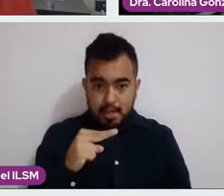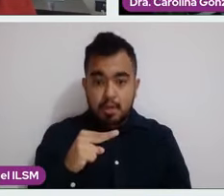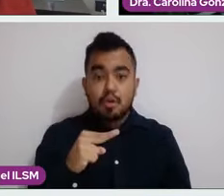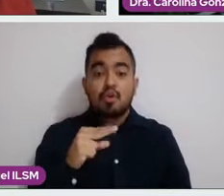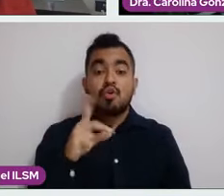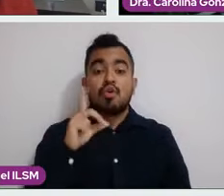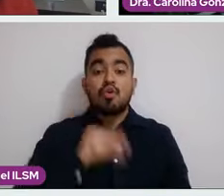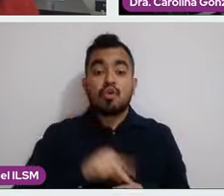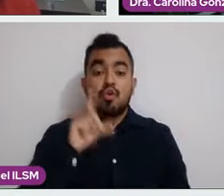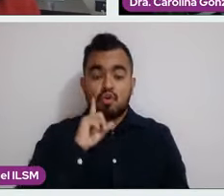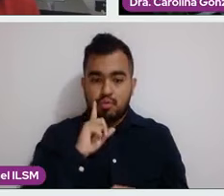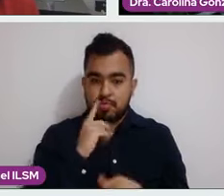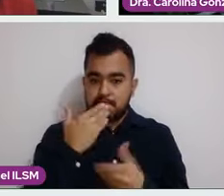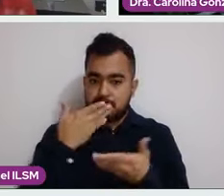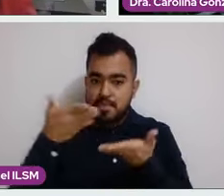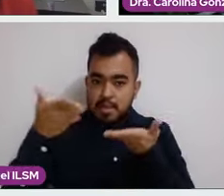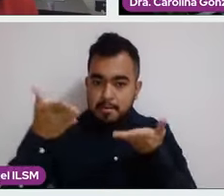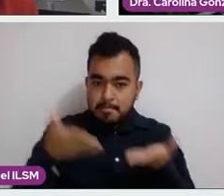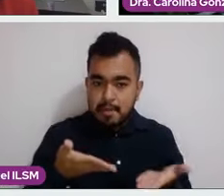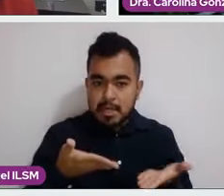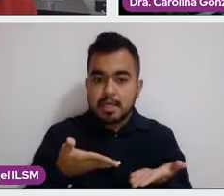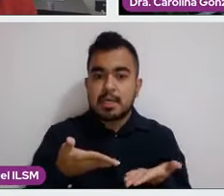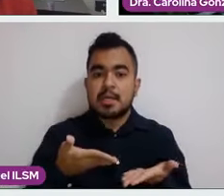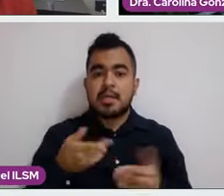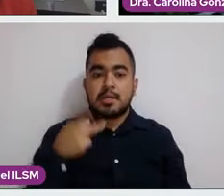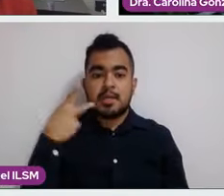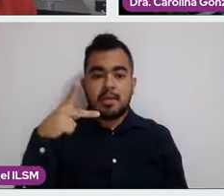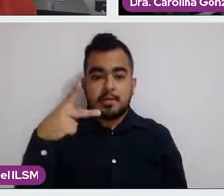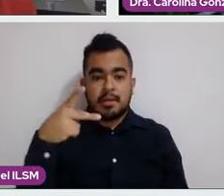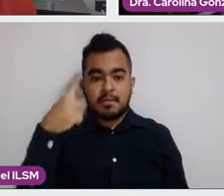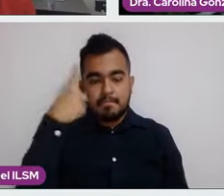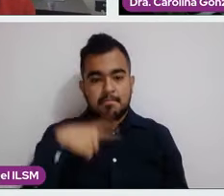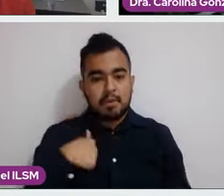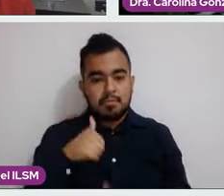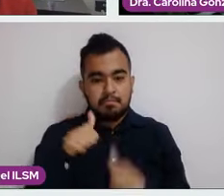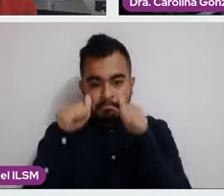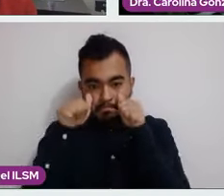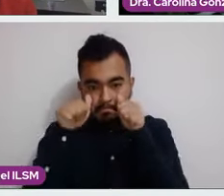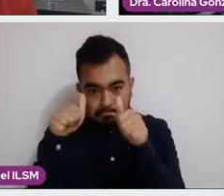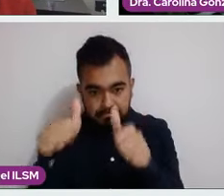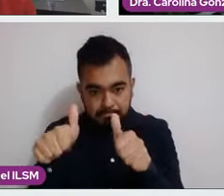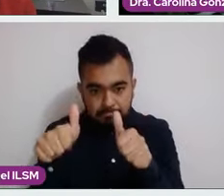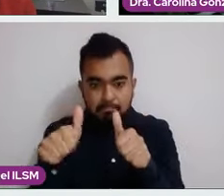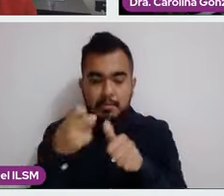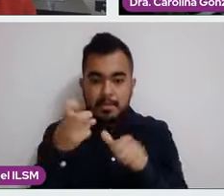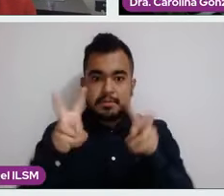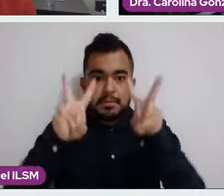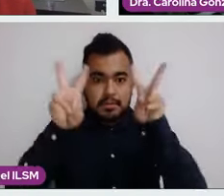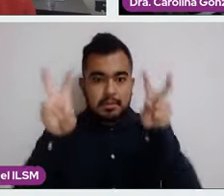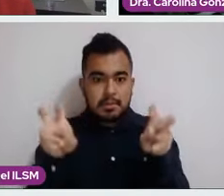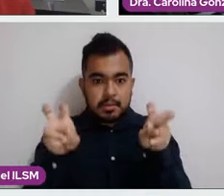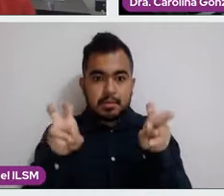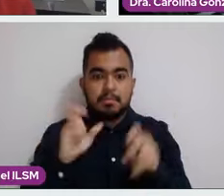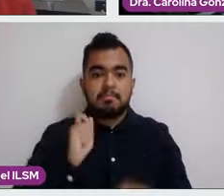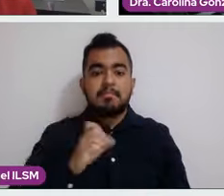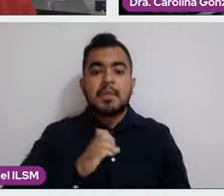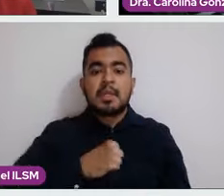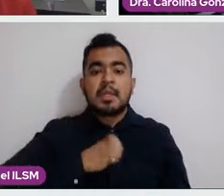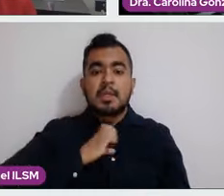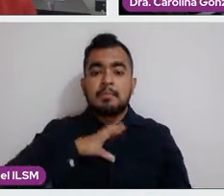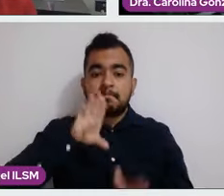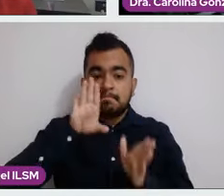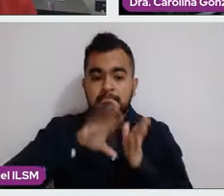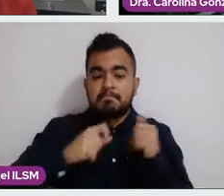atentas, bienvenidas, bienvenida para escuchar atentamente este tema, cáncer cérvico, uterino y